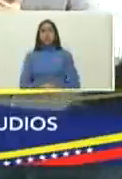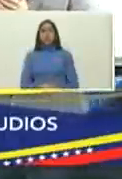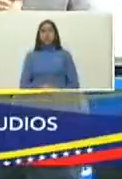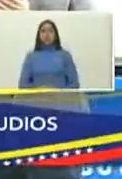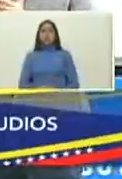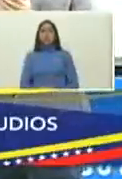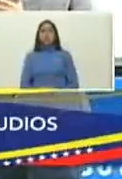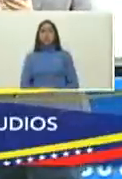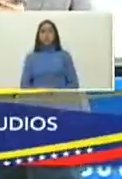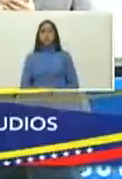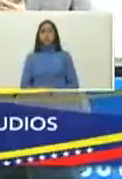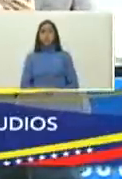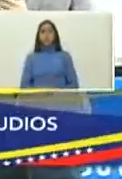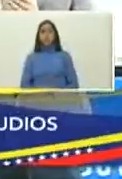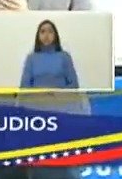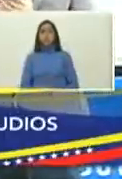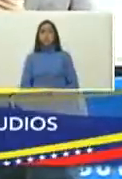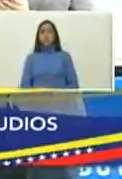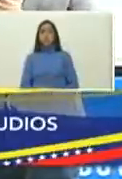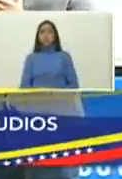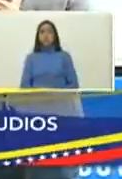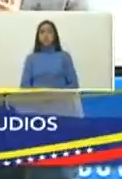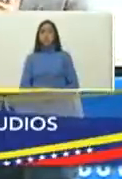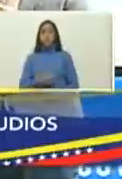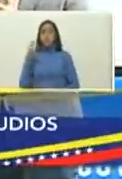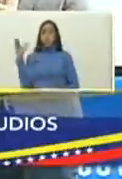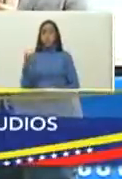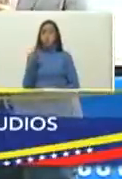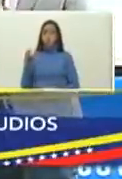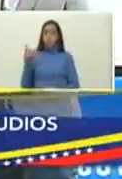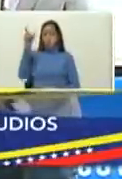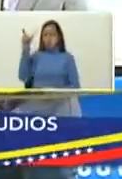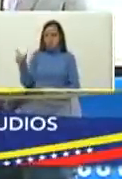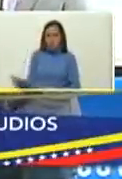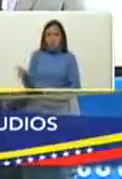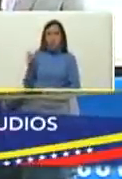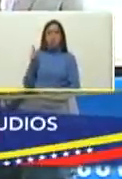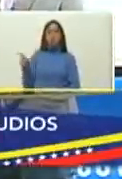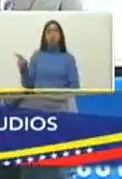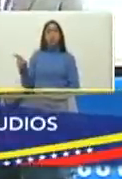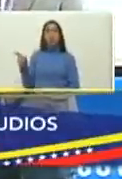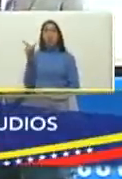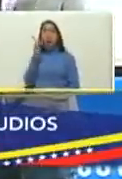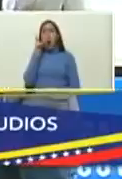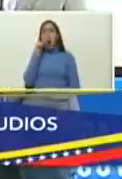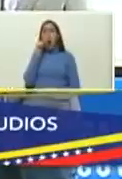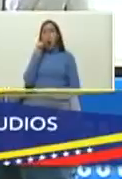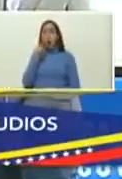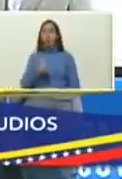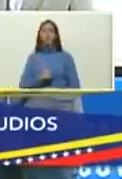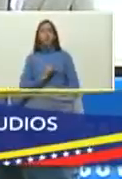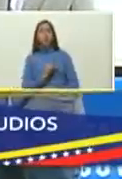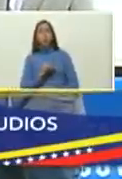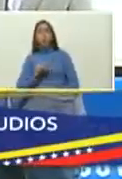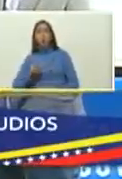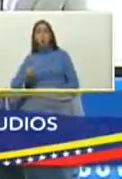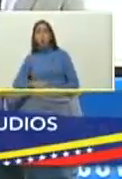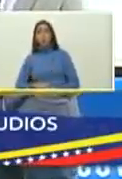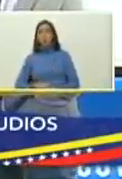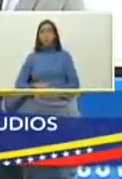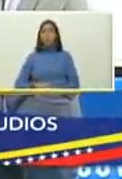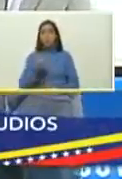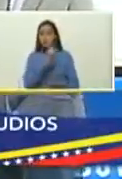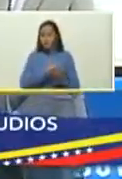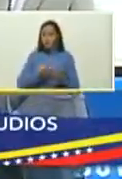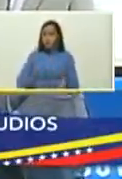bueno y desde la hermana Colombia recibimos a Carlos Gómez Gómez escritor ganador